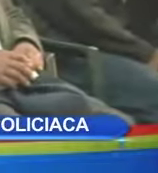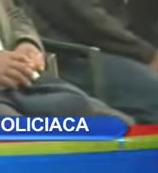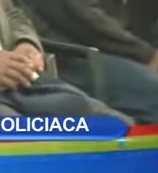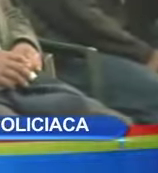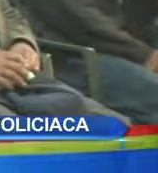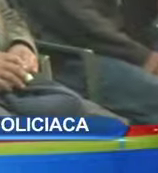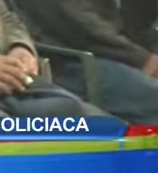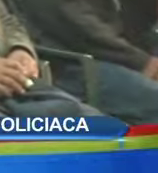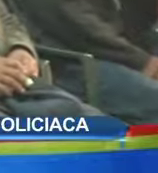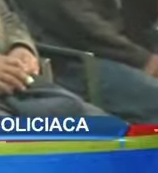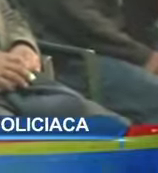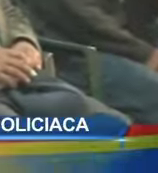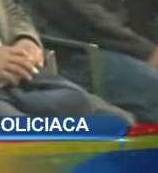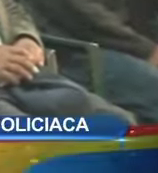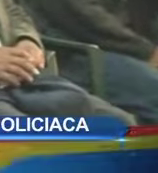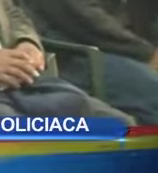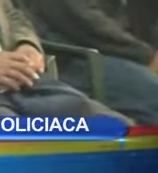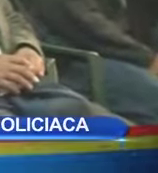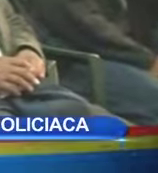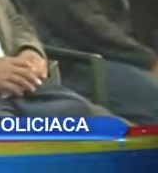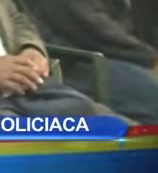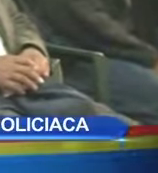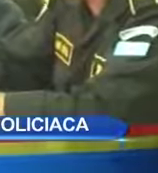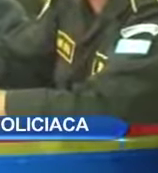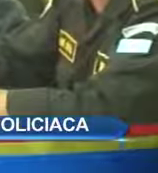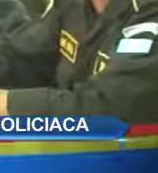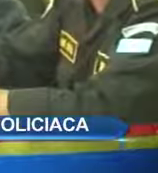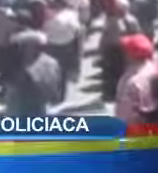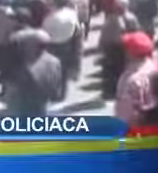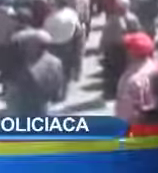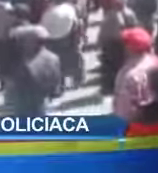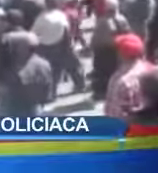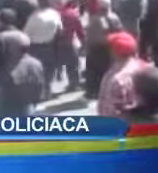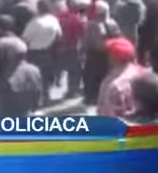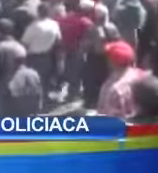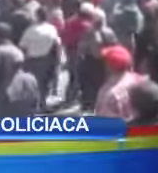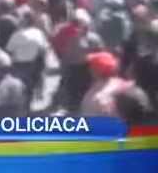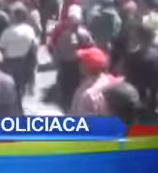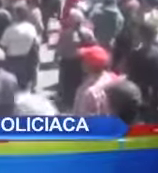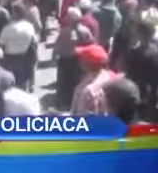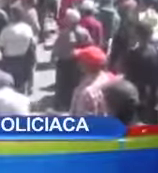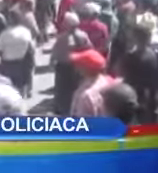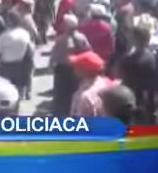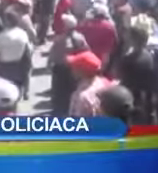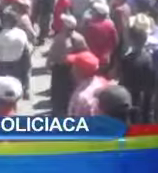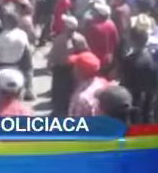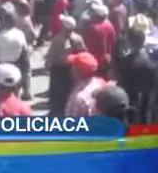Vecinos y autoridades de Tejutla, San Marcos, solicitan el regreso de la policía a su municipio.